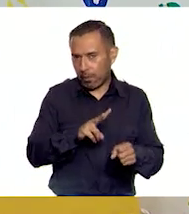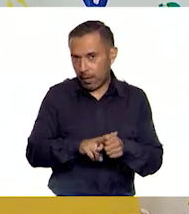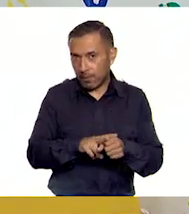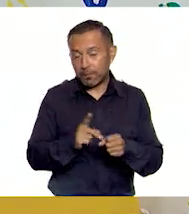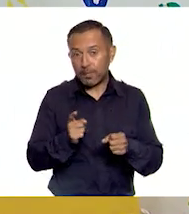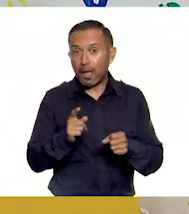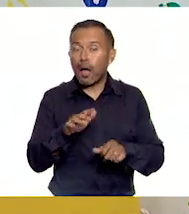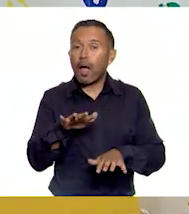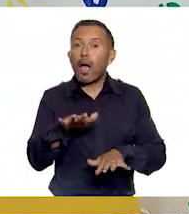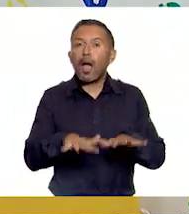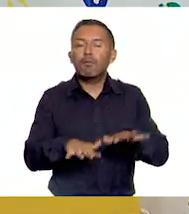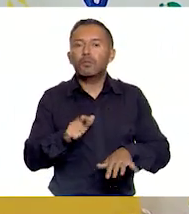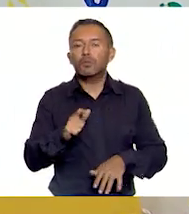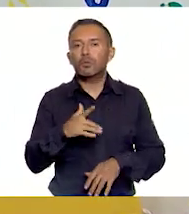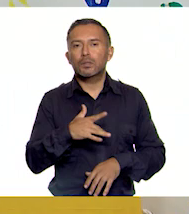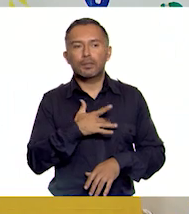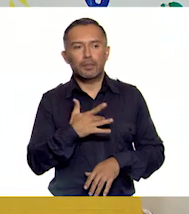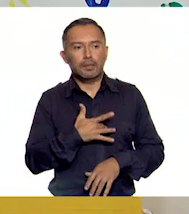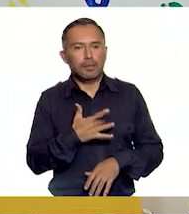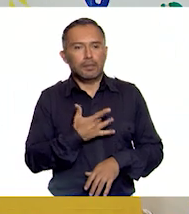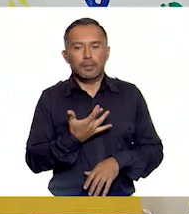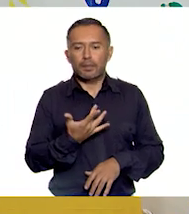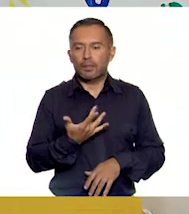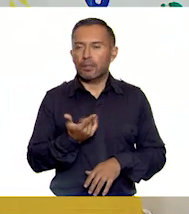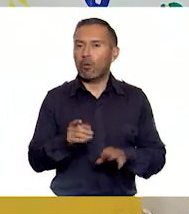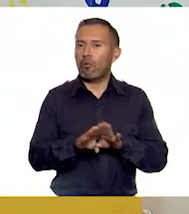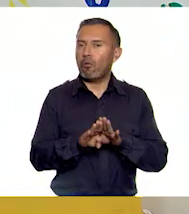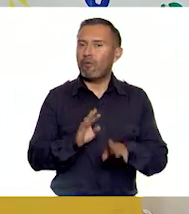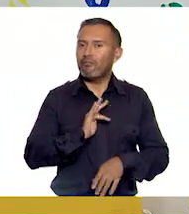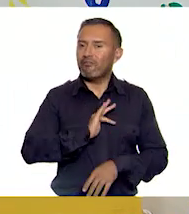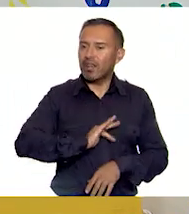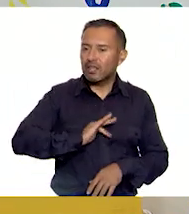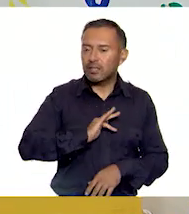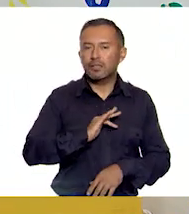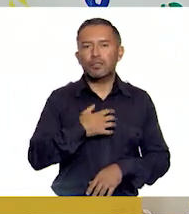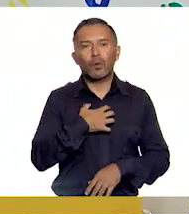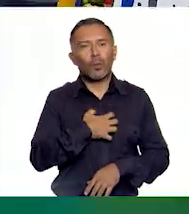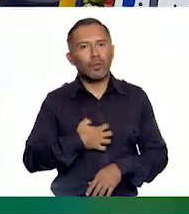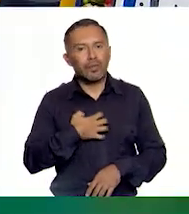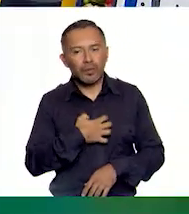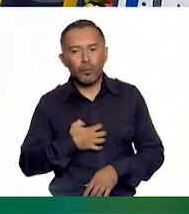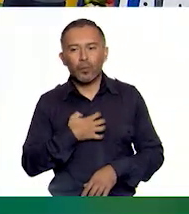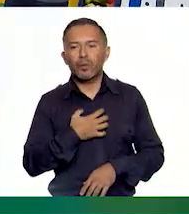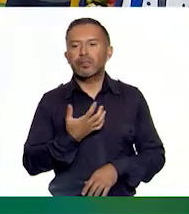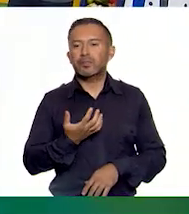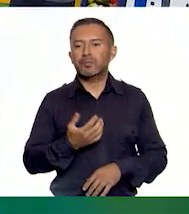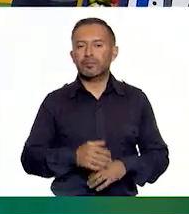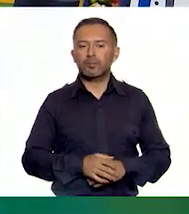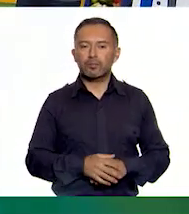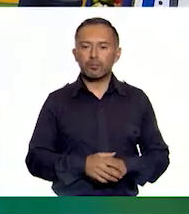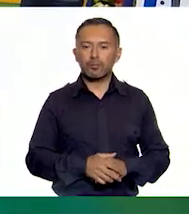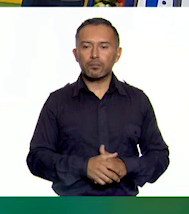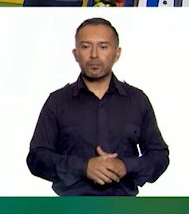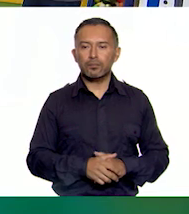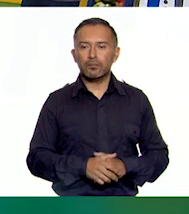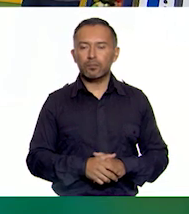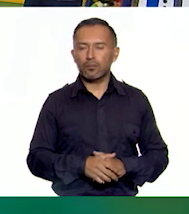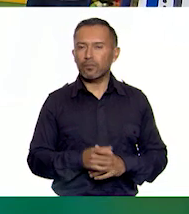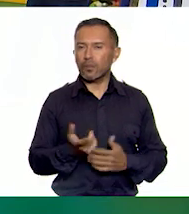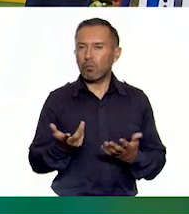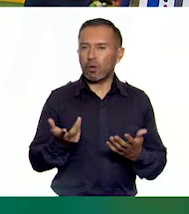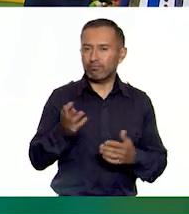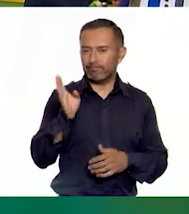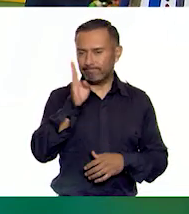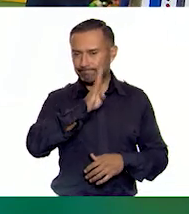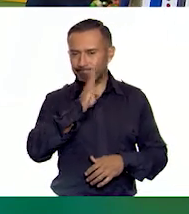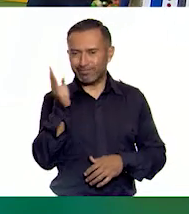algunos momentos hemos sentido también esta sensación de sentirnos felices, contentos. Ha sido como ambivalente